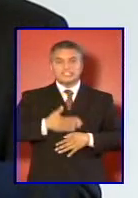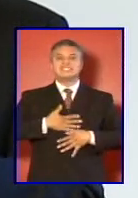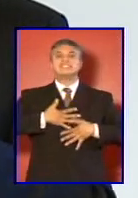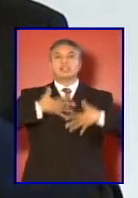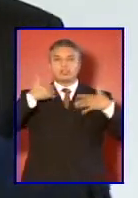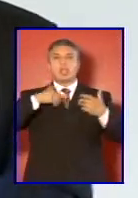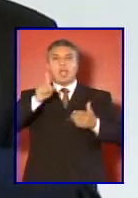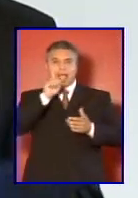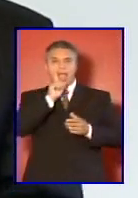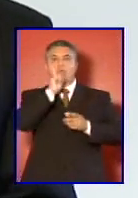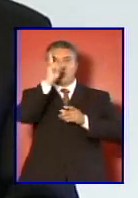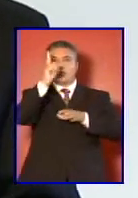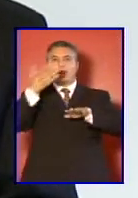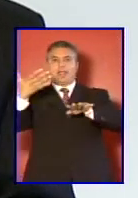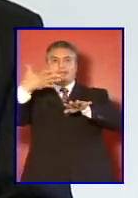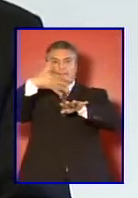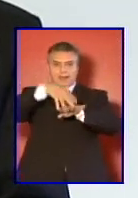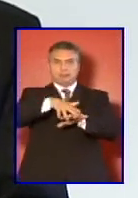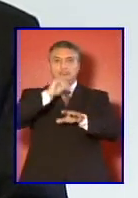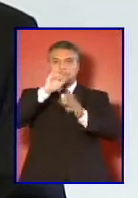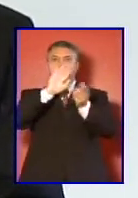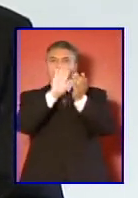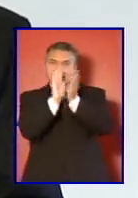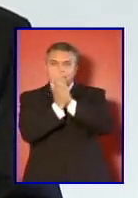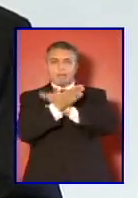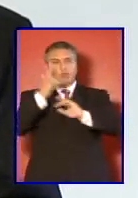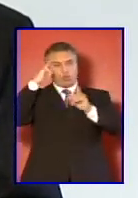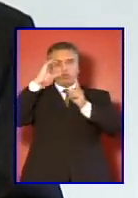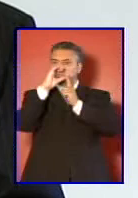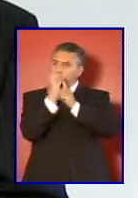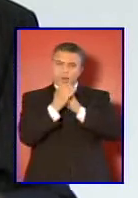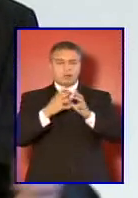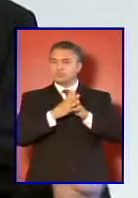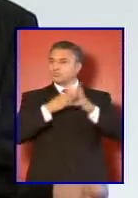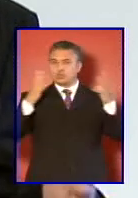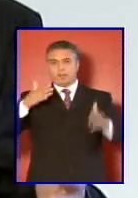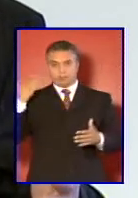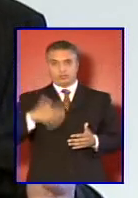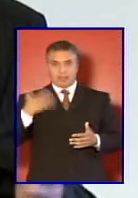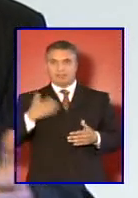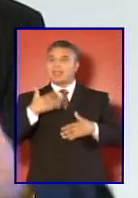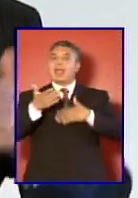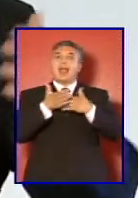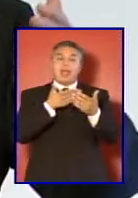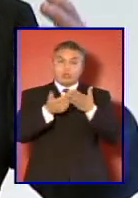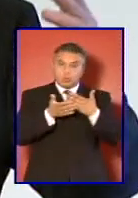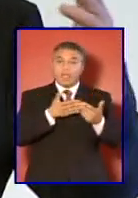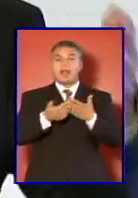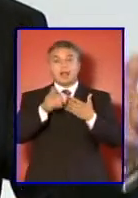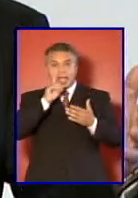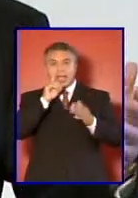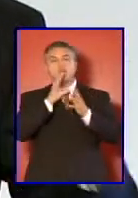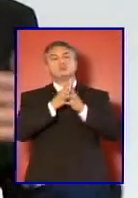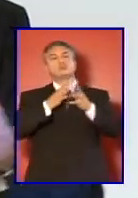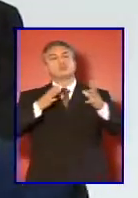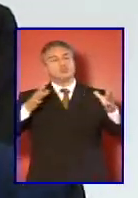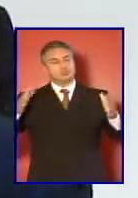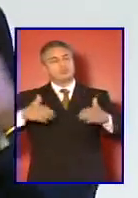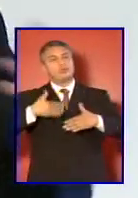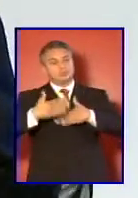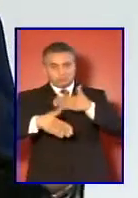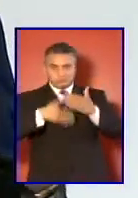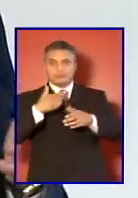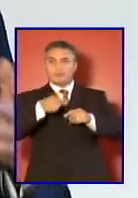una integración y un cambio cultural extraordinariamente importante naturalmente hay mucho por recorrer son